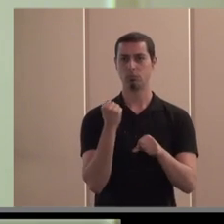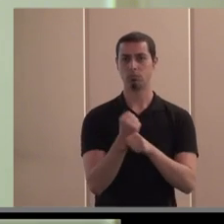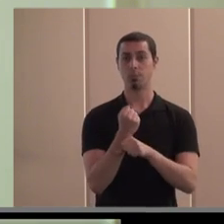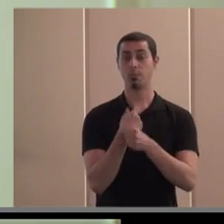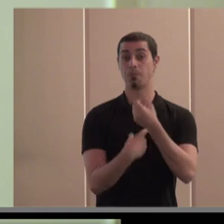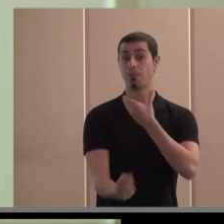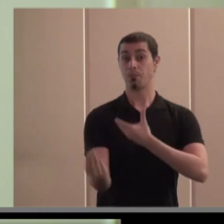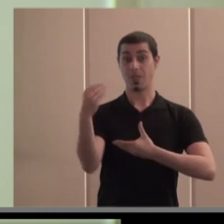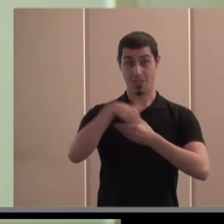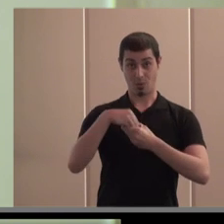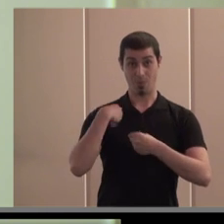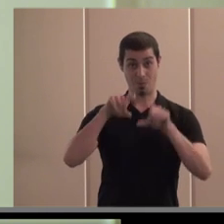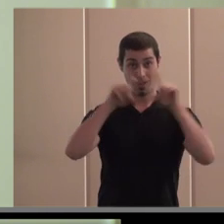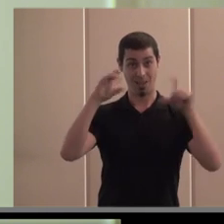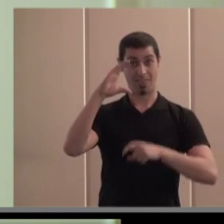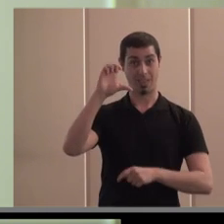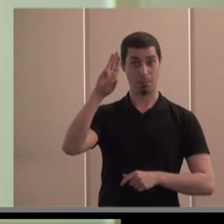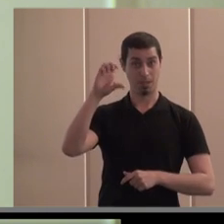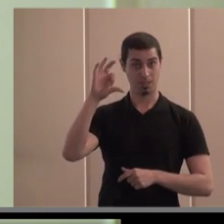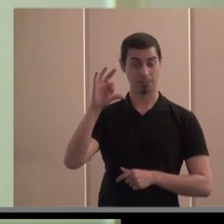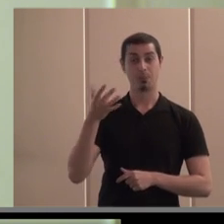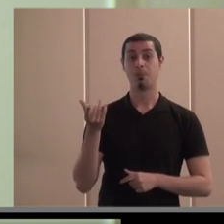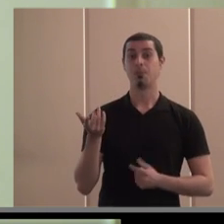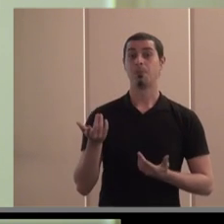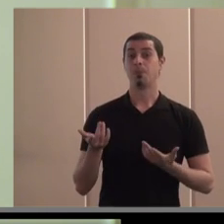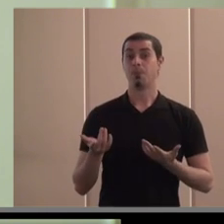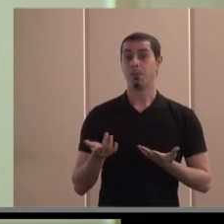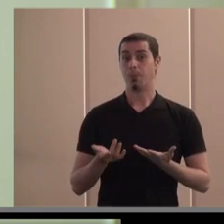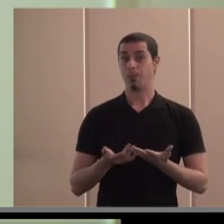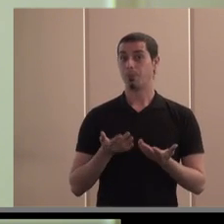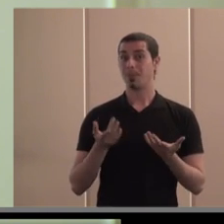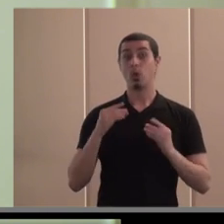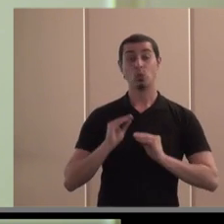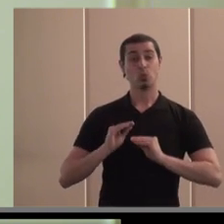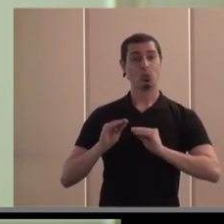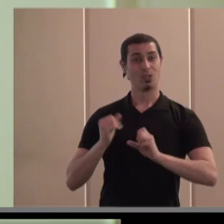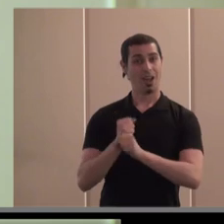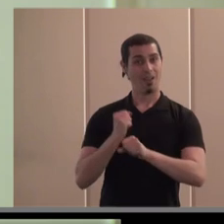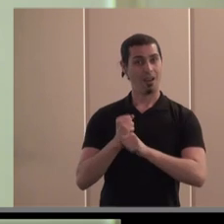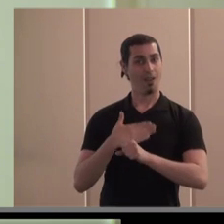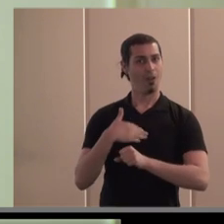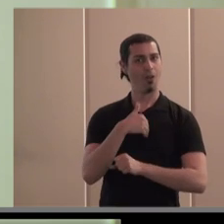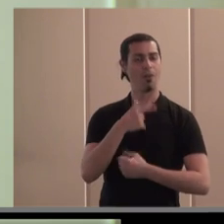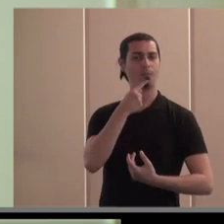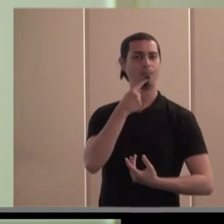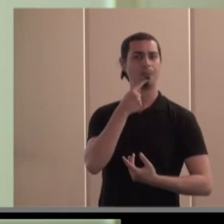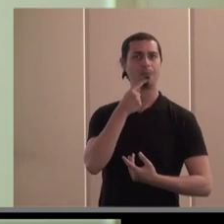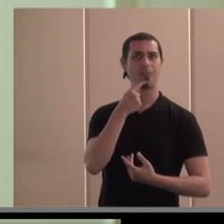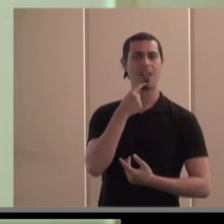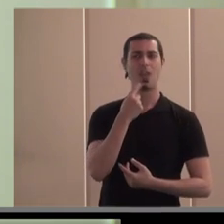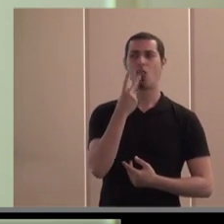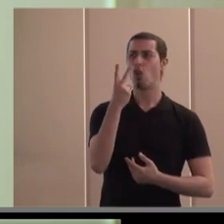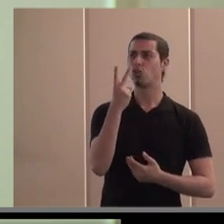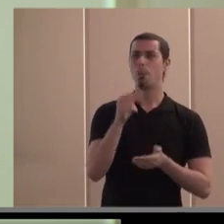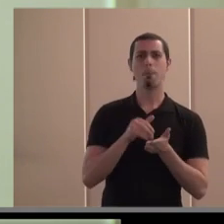CEPES y en su trabajo cuida de los 2